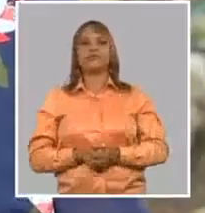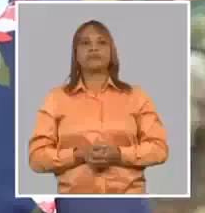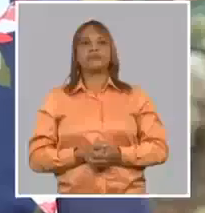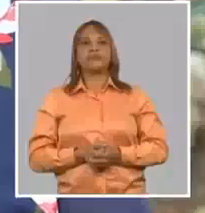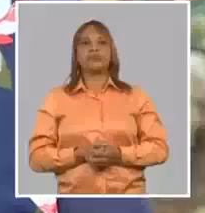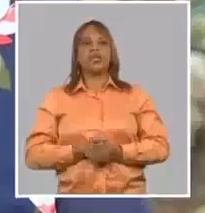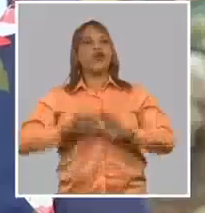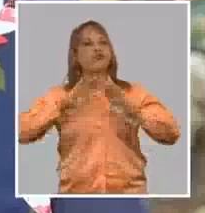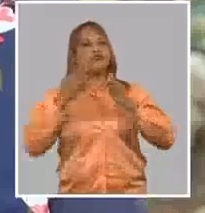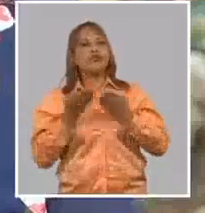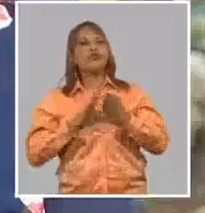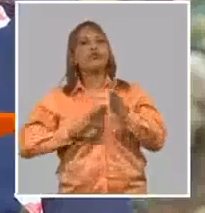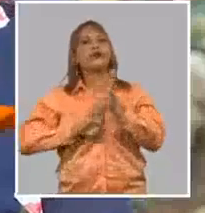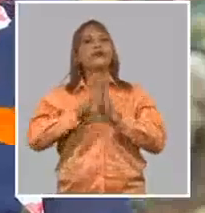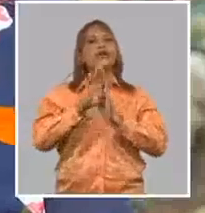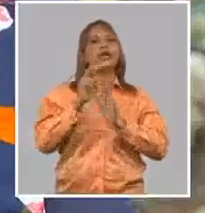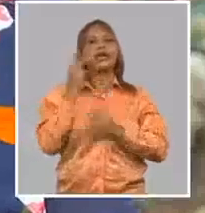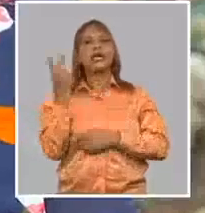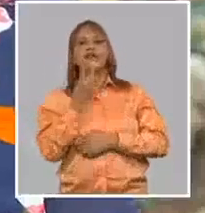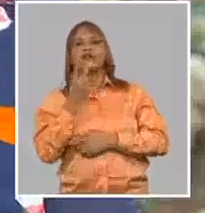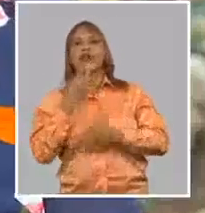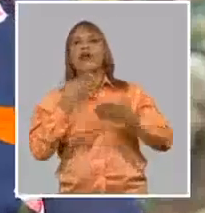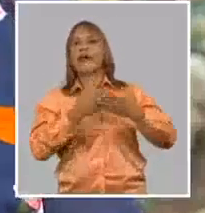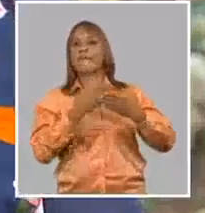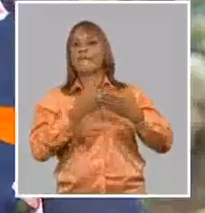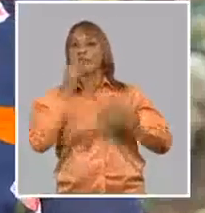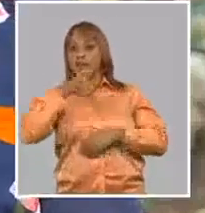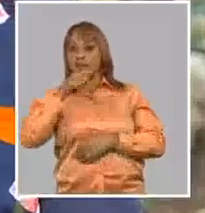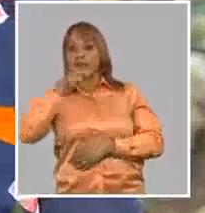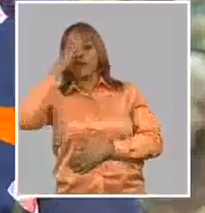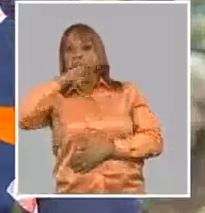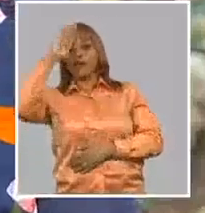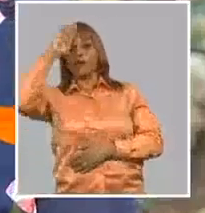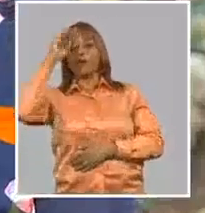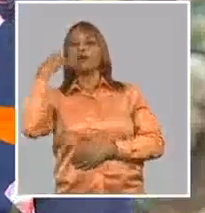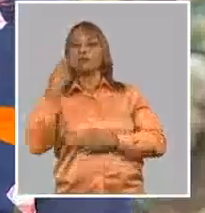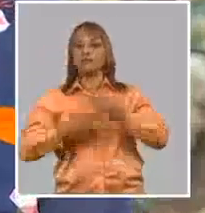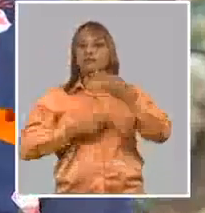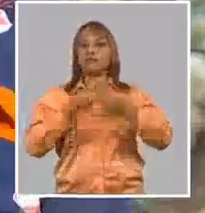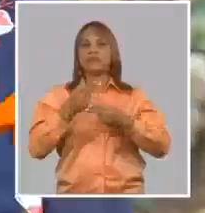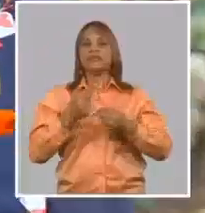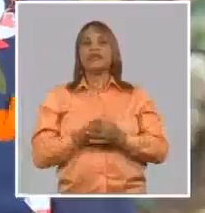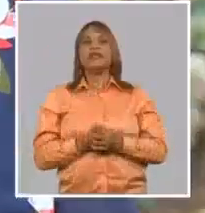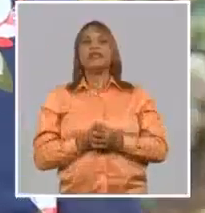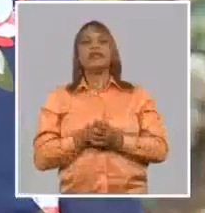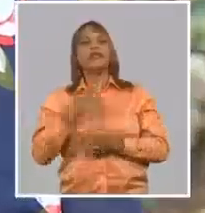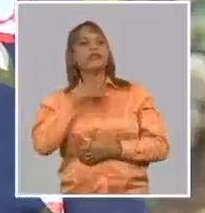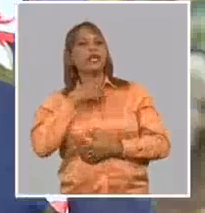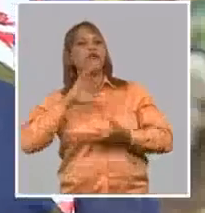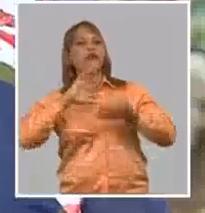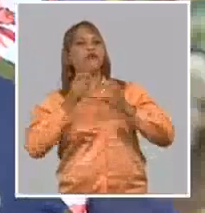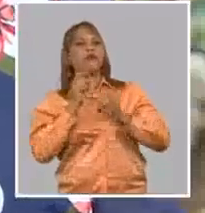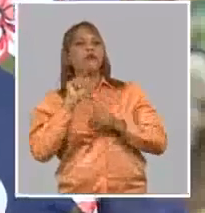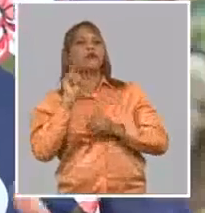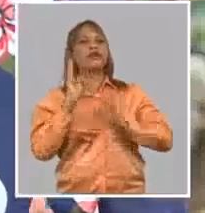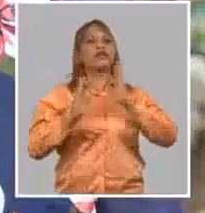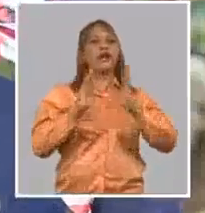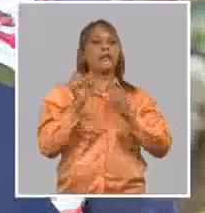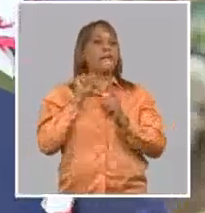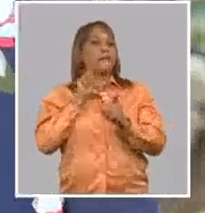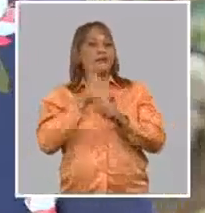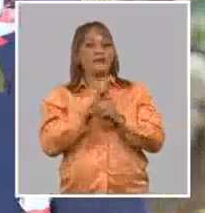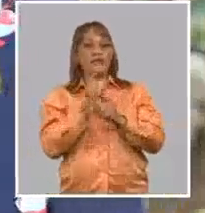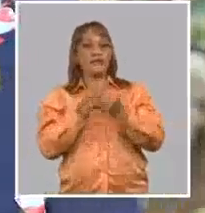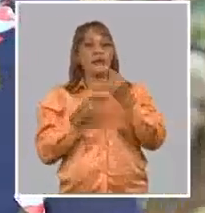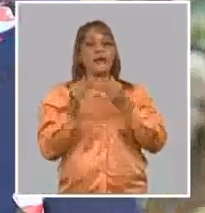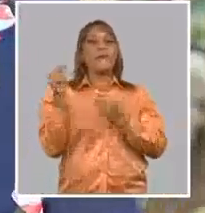desarrollarán en dos instituciones de salud de Cuba y tienen un diseño que permite una etapa inicial con menos